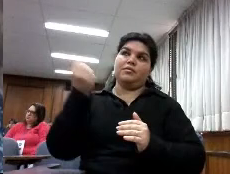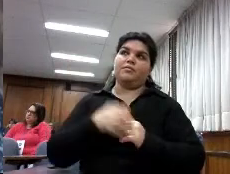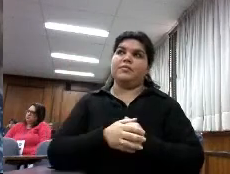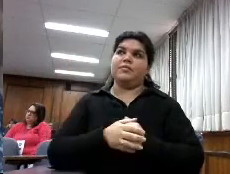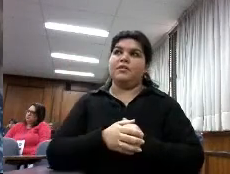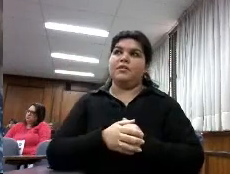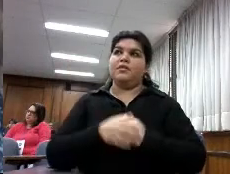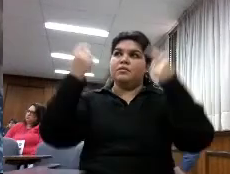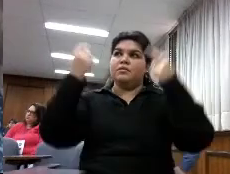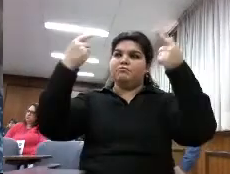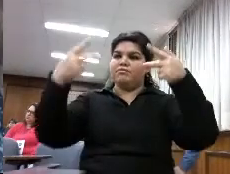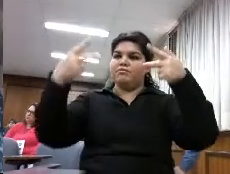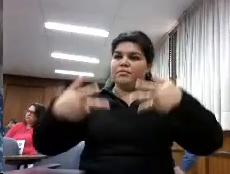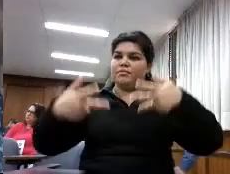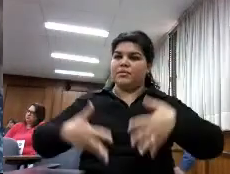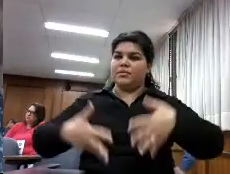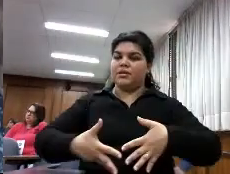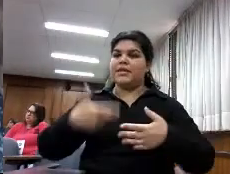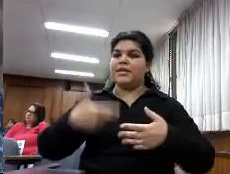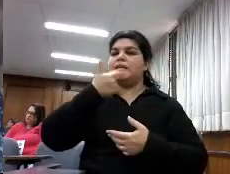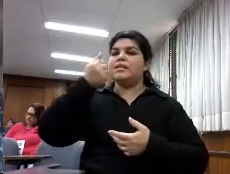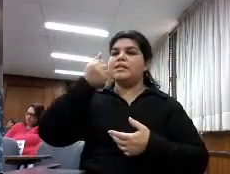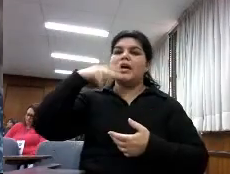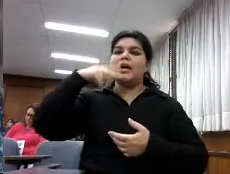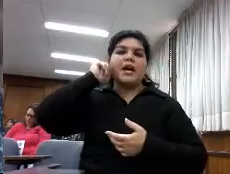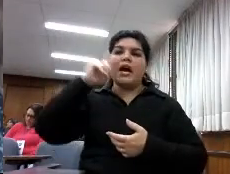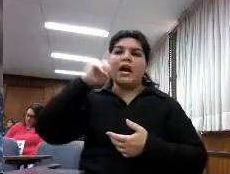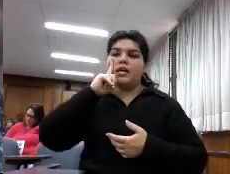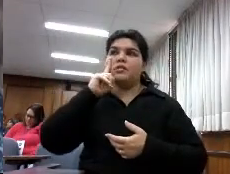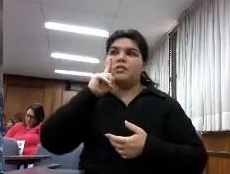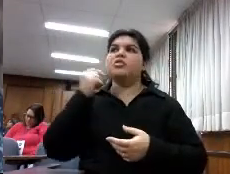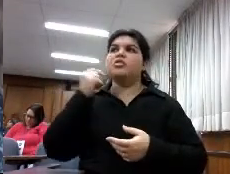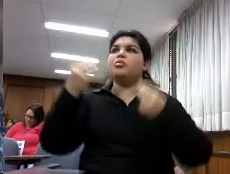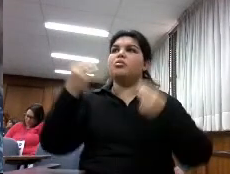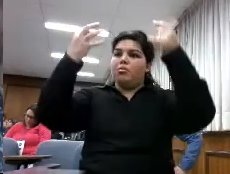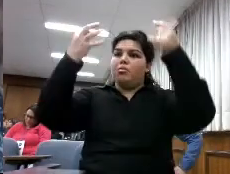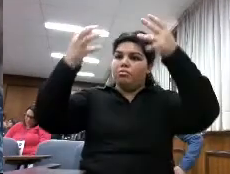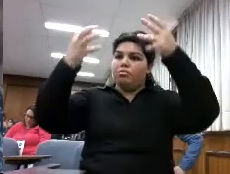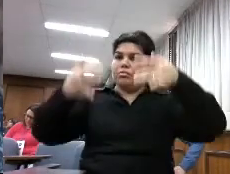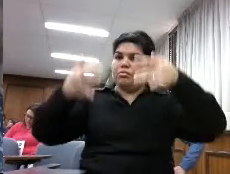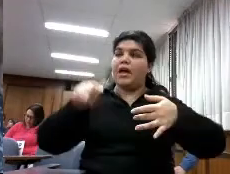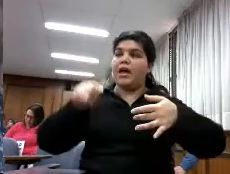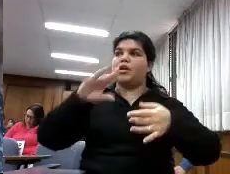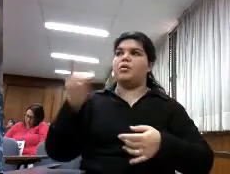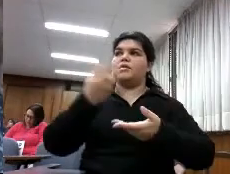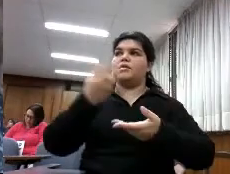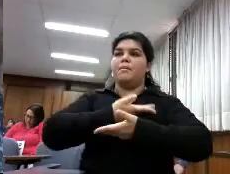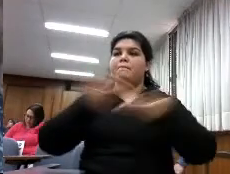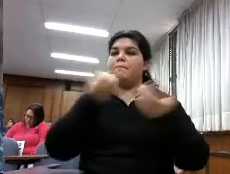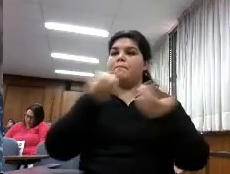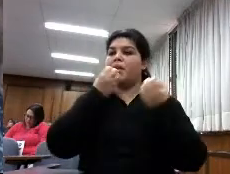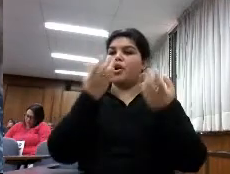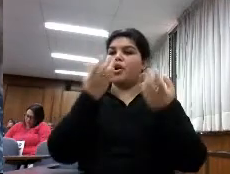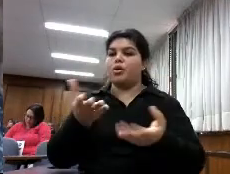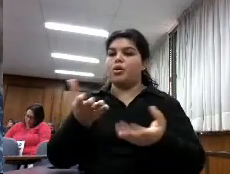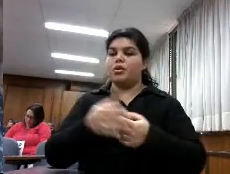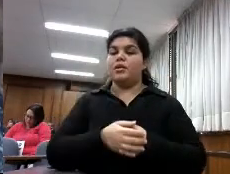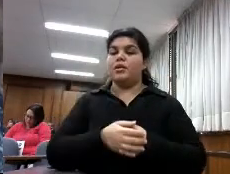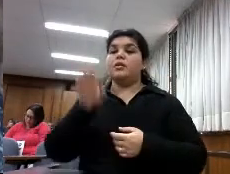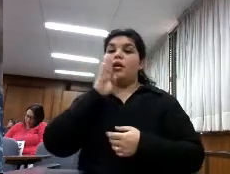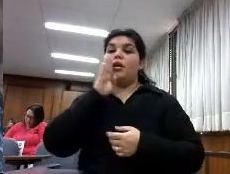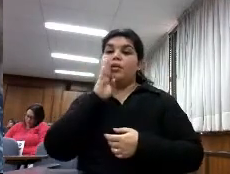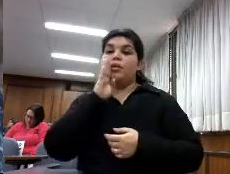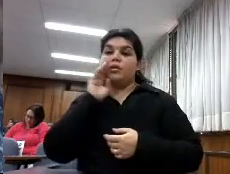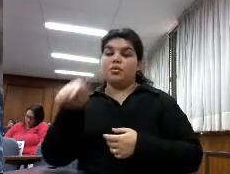¿estás el ranking de Shanghai? no clasifican las 500 universidades mejores del mundo en Estados Unidos si os veis las películas